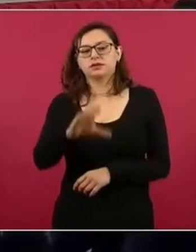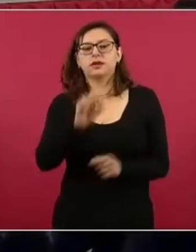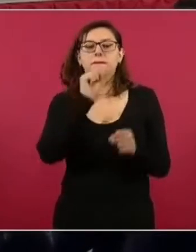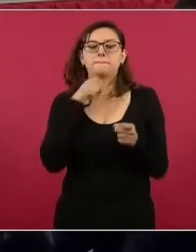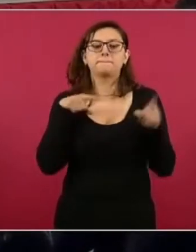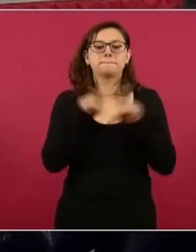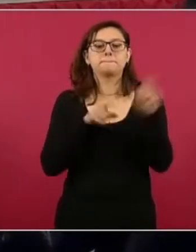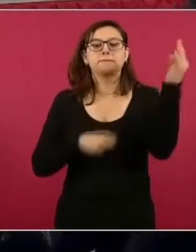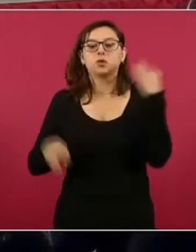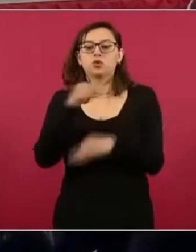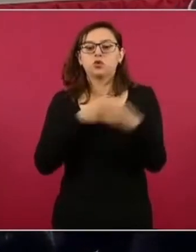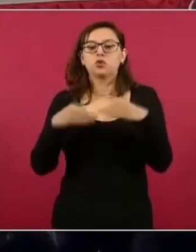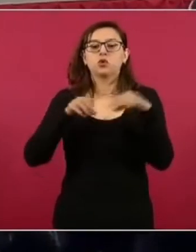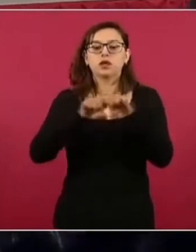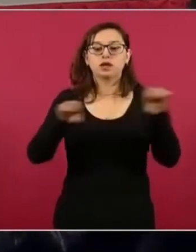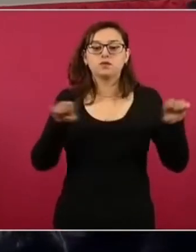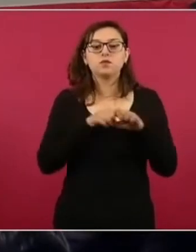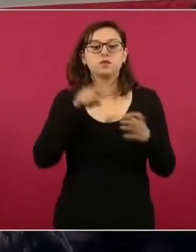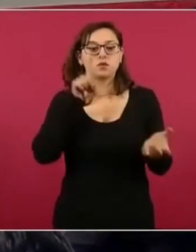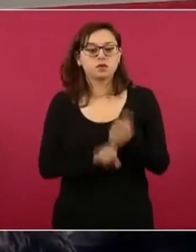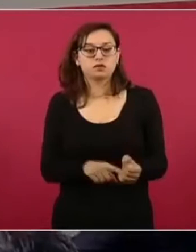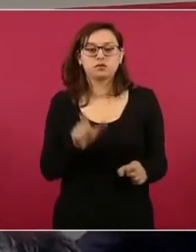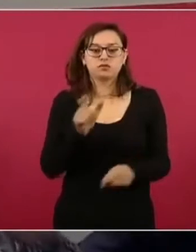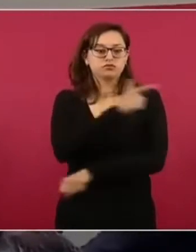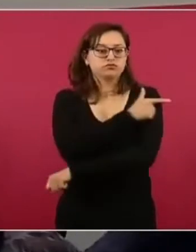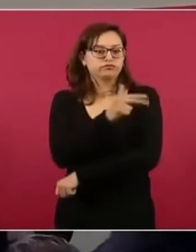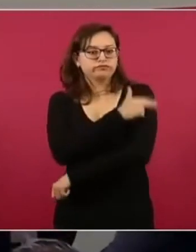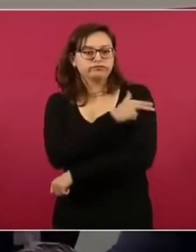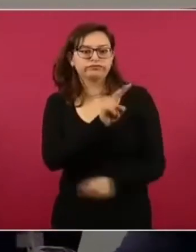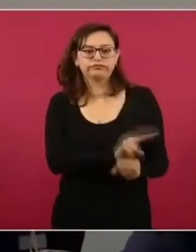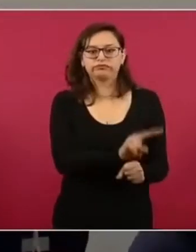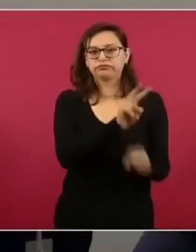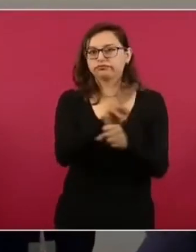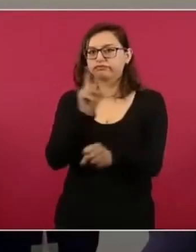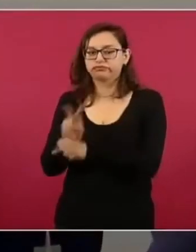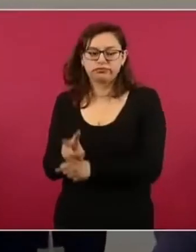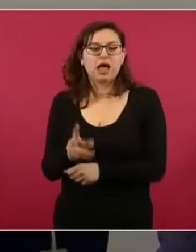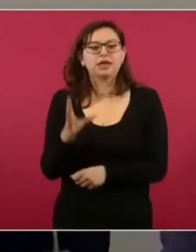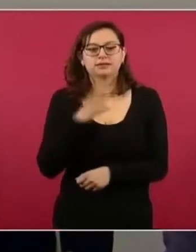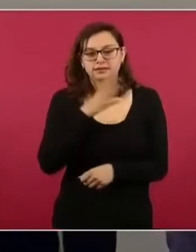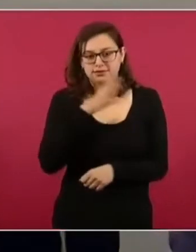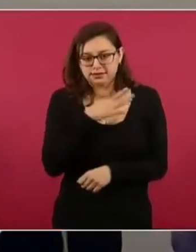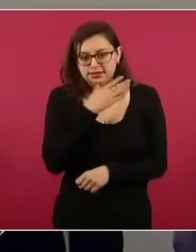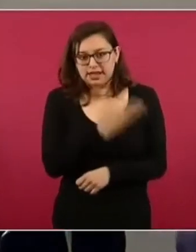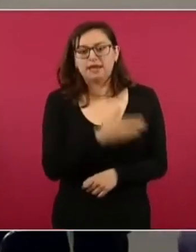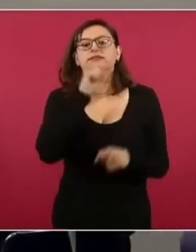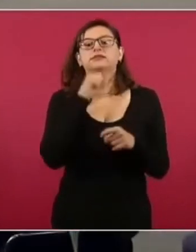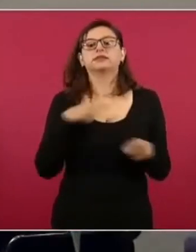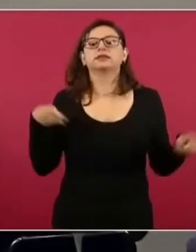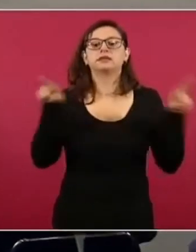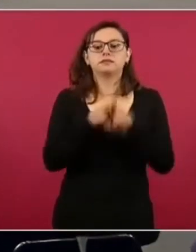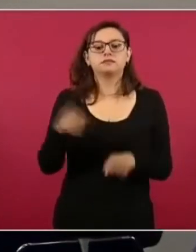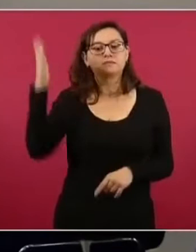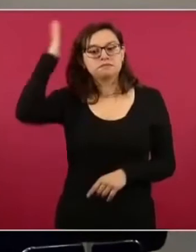Nacional, están los comandantes